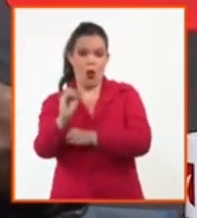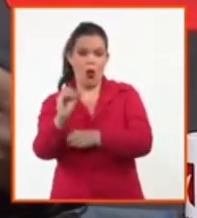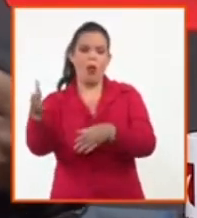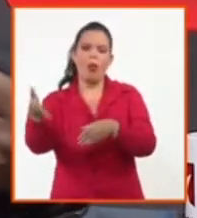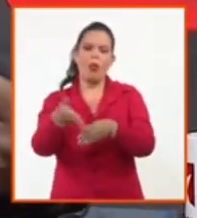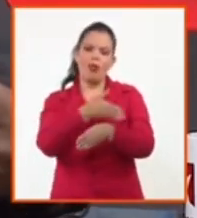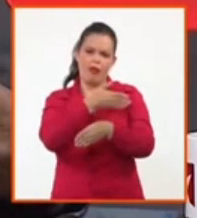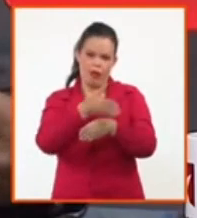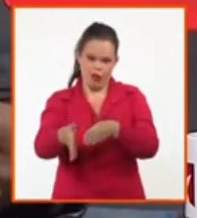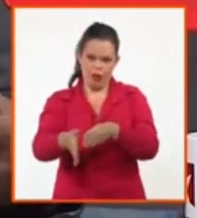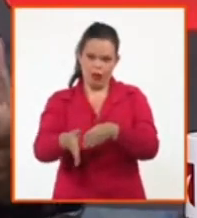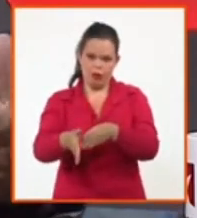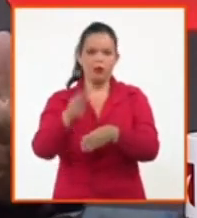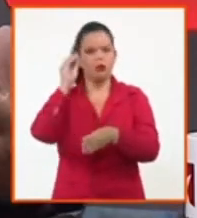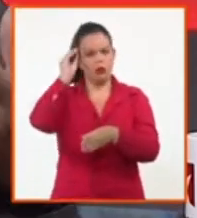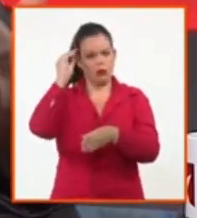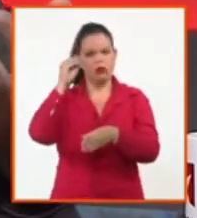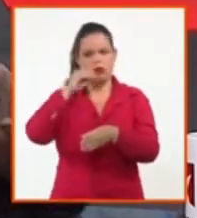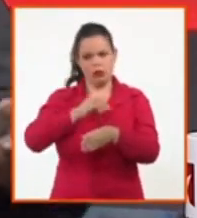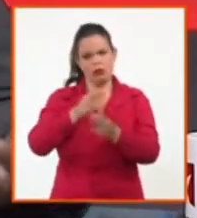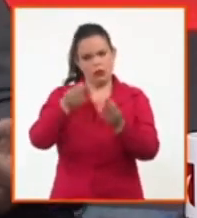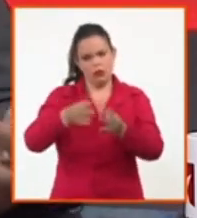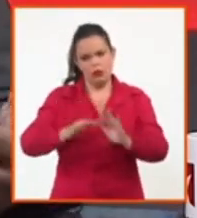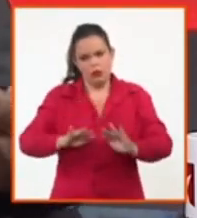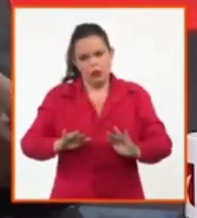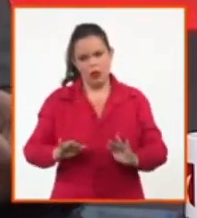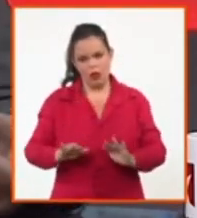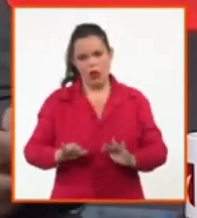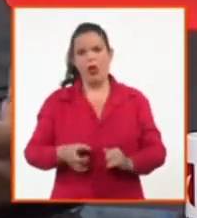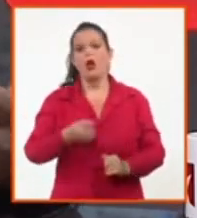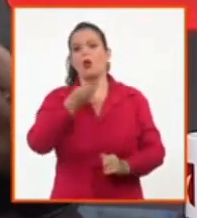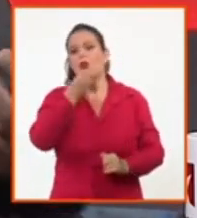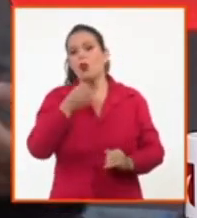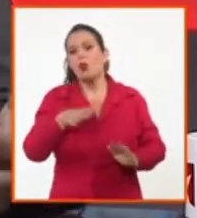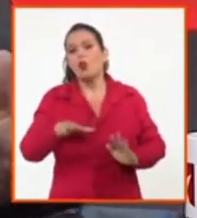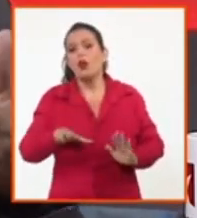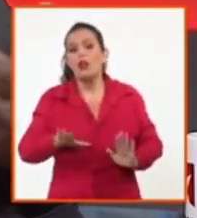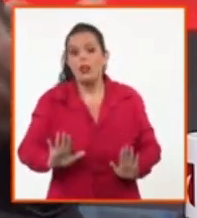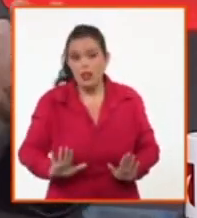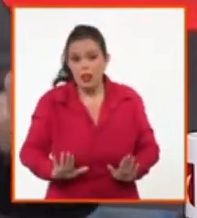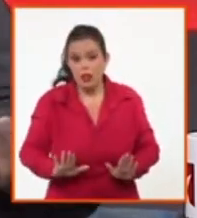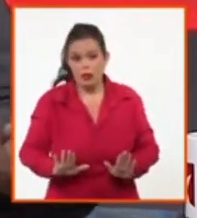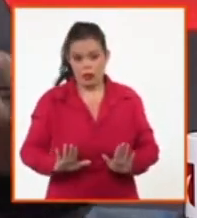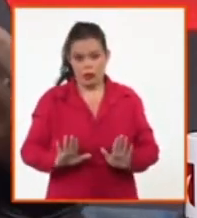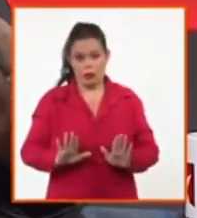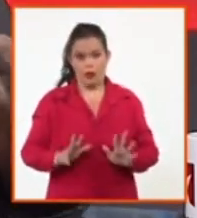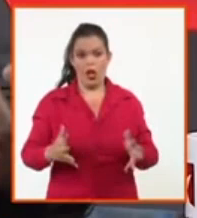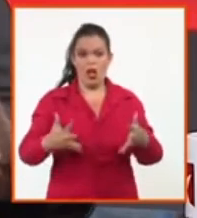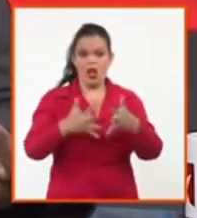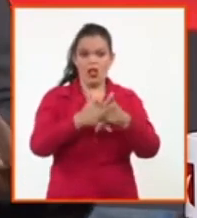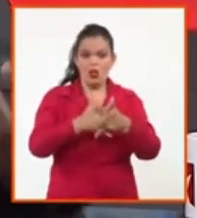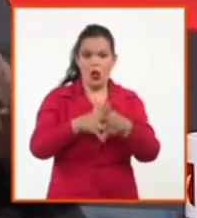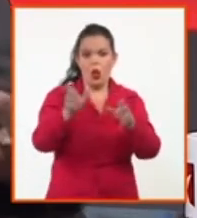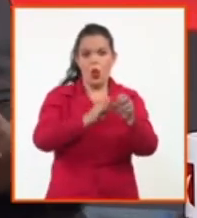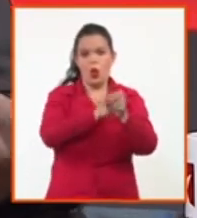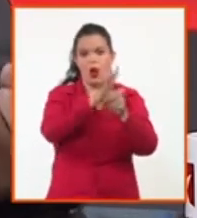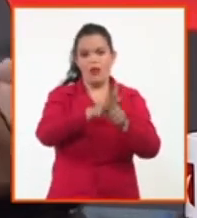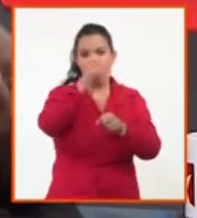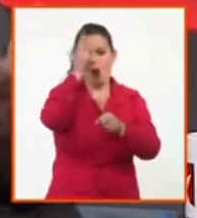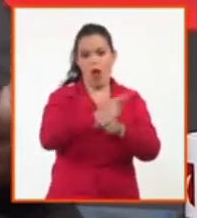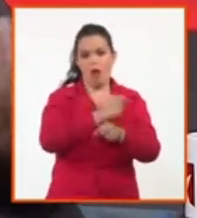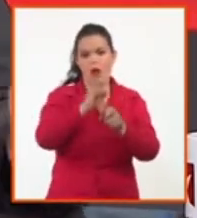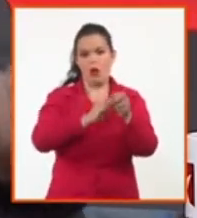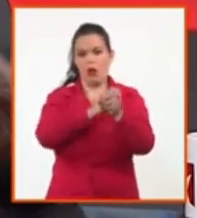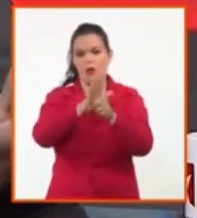las cepas anteriores. Es una cepa que pudiera tener ventajas con respecto a las cepas anteriores, a la alfa, a la